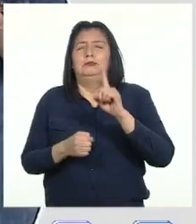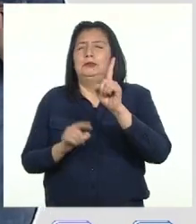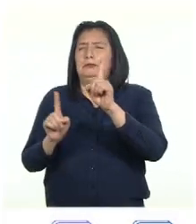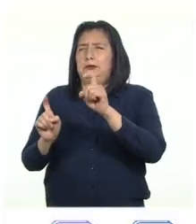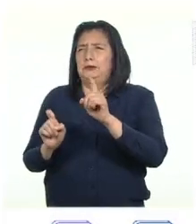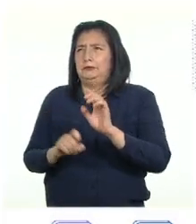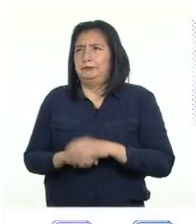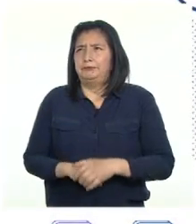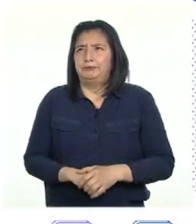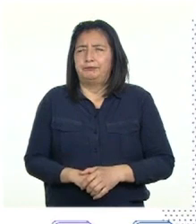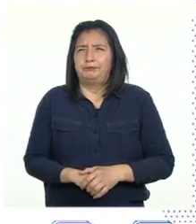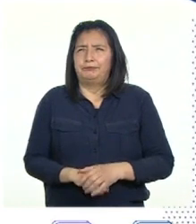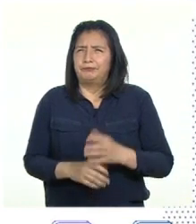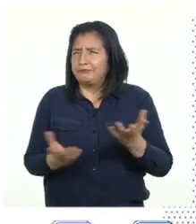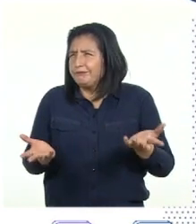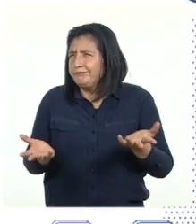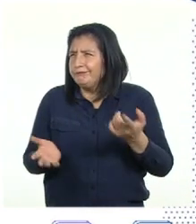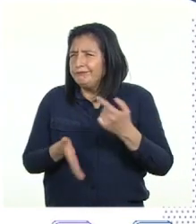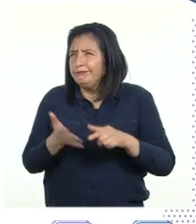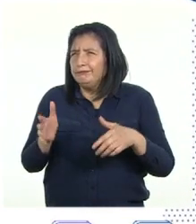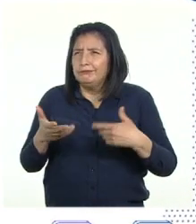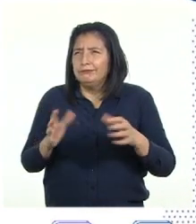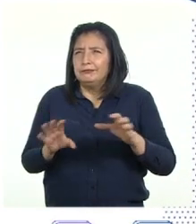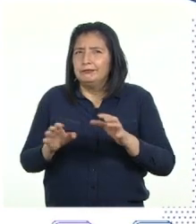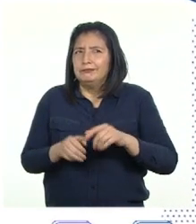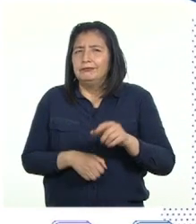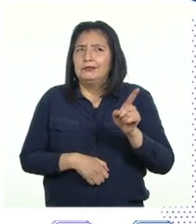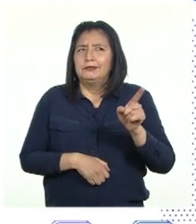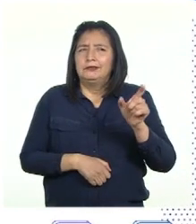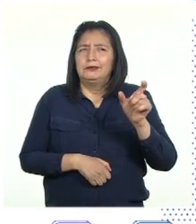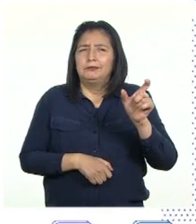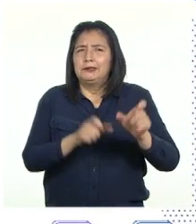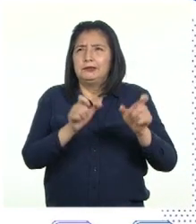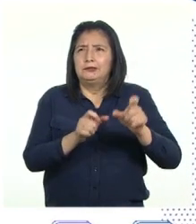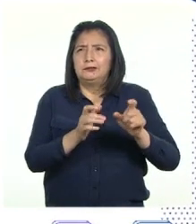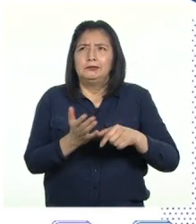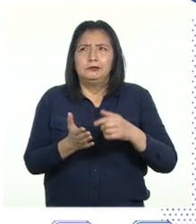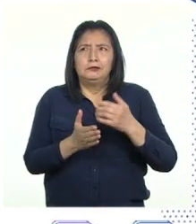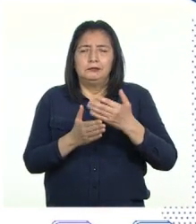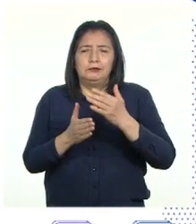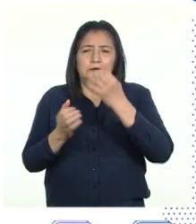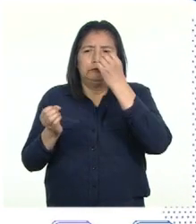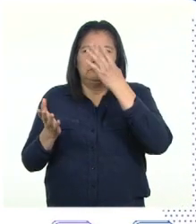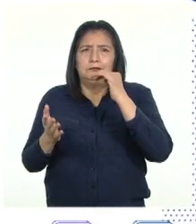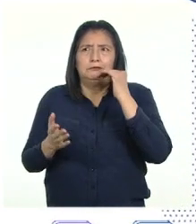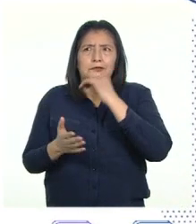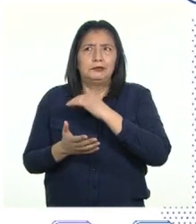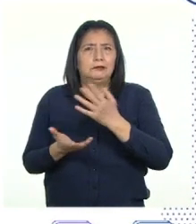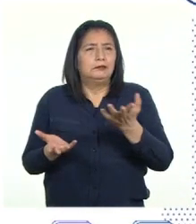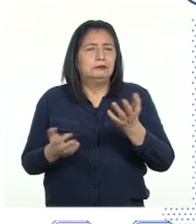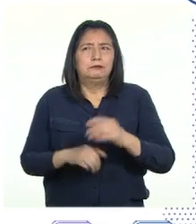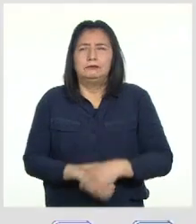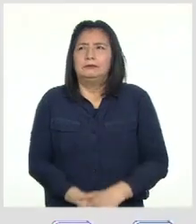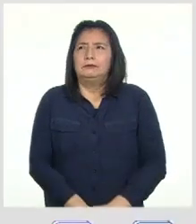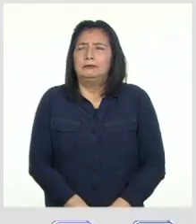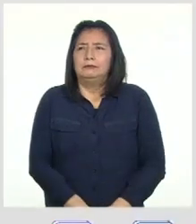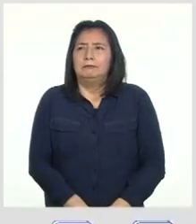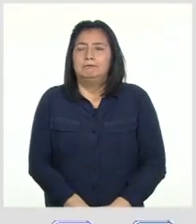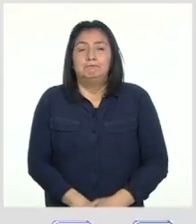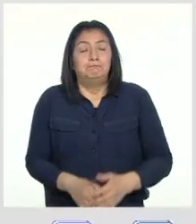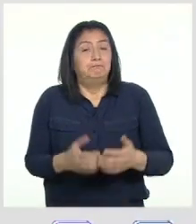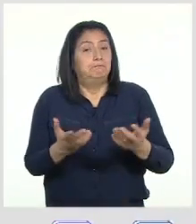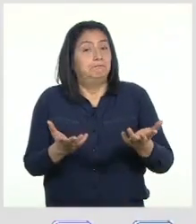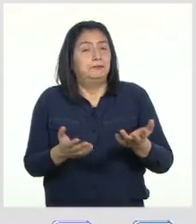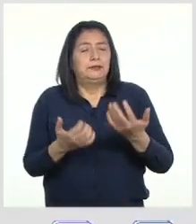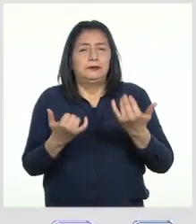pregunta más ¿Qué podemos hacer si alguien de nuestros contactos comparte información que sabemos que es falsa? Bien,